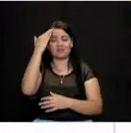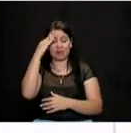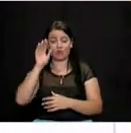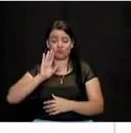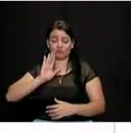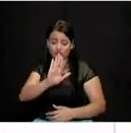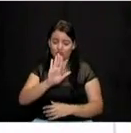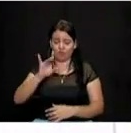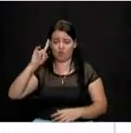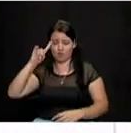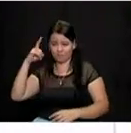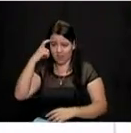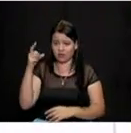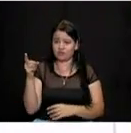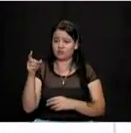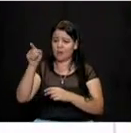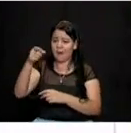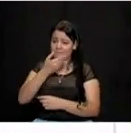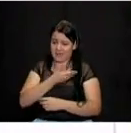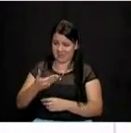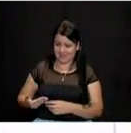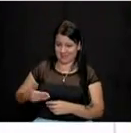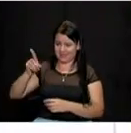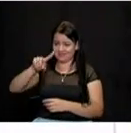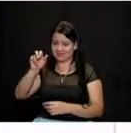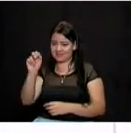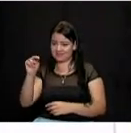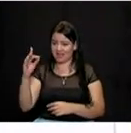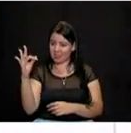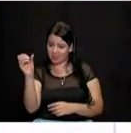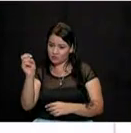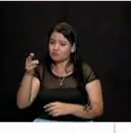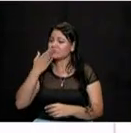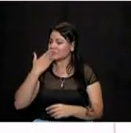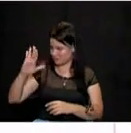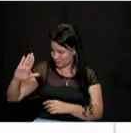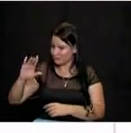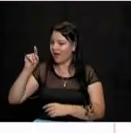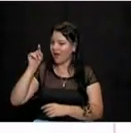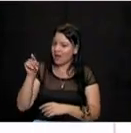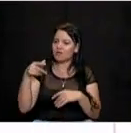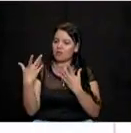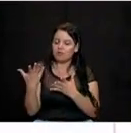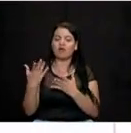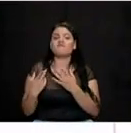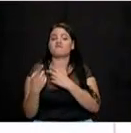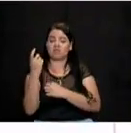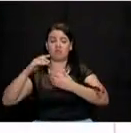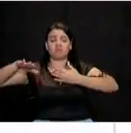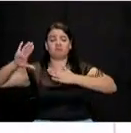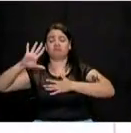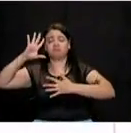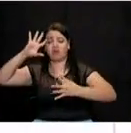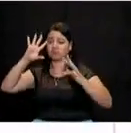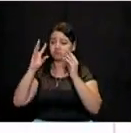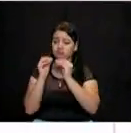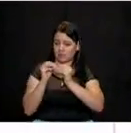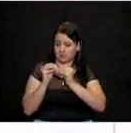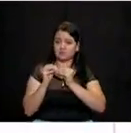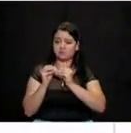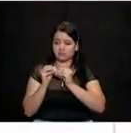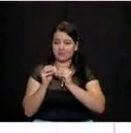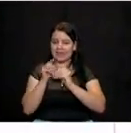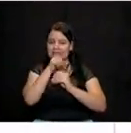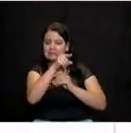reiterada los acuerdos de paz, entre los cuales está precisamente los compromisos que se hicieron con lo que llamamos la